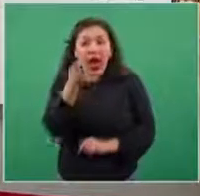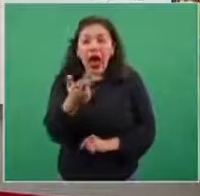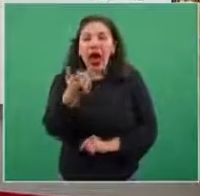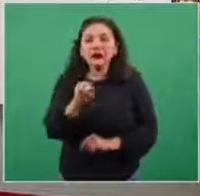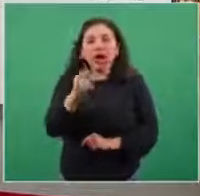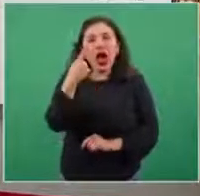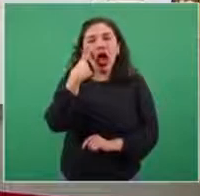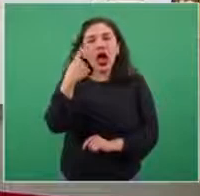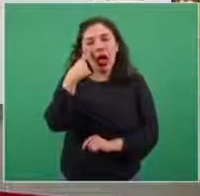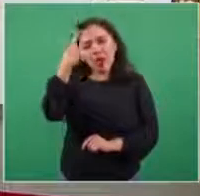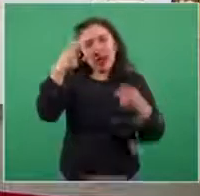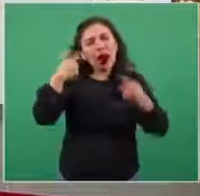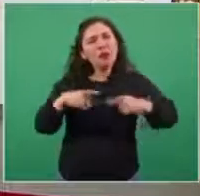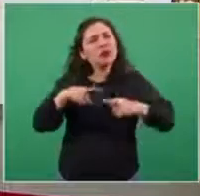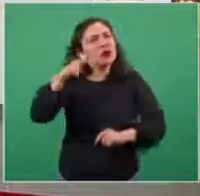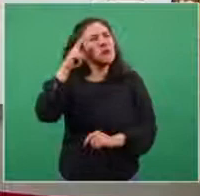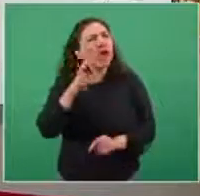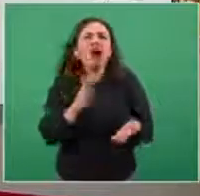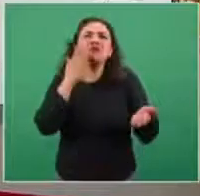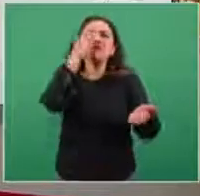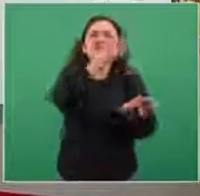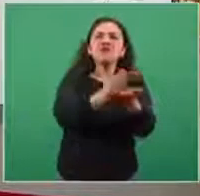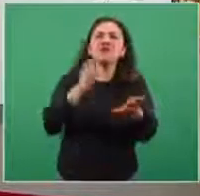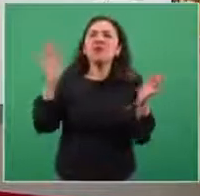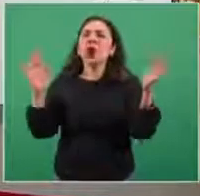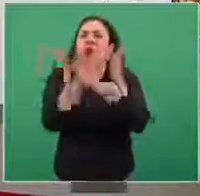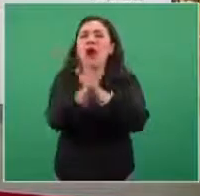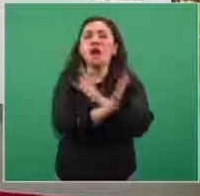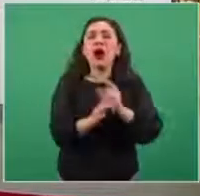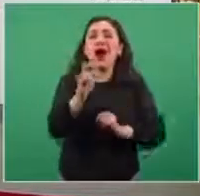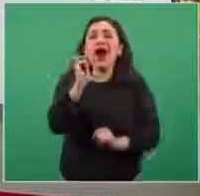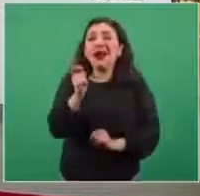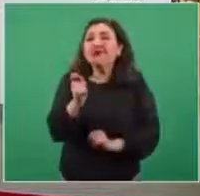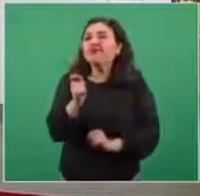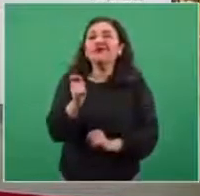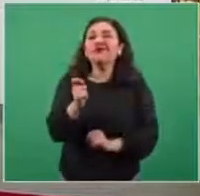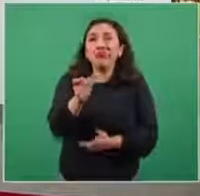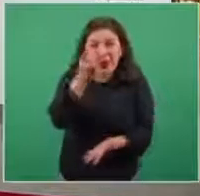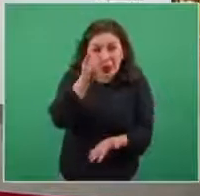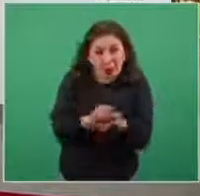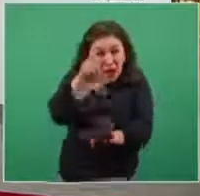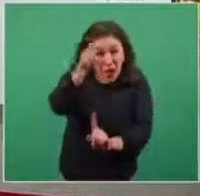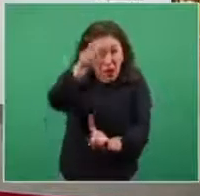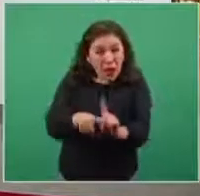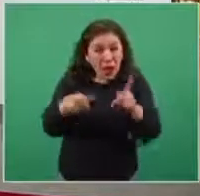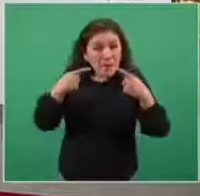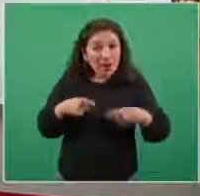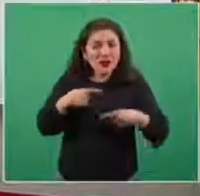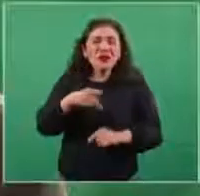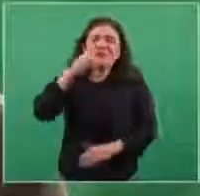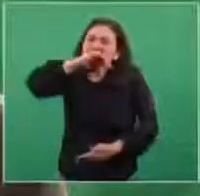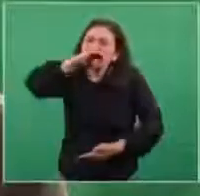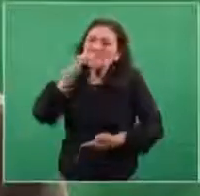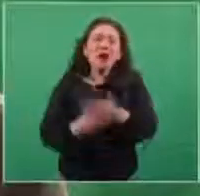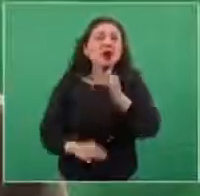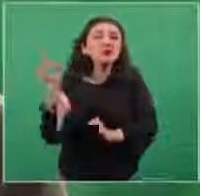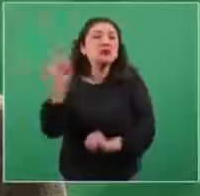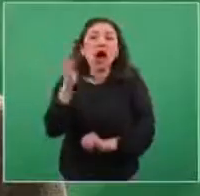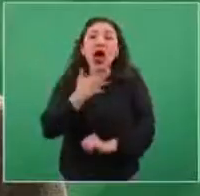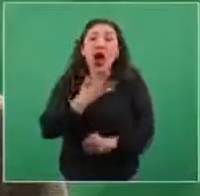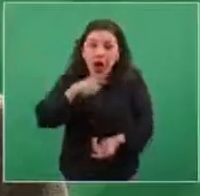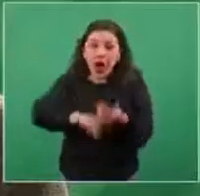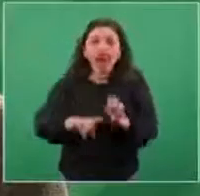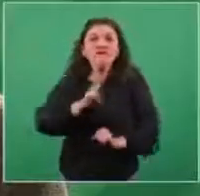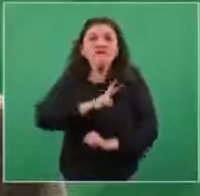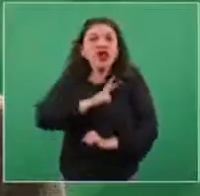habitual de las personas viajeras, lo que lleva es a una bajísima probabilidad de detección, aun cuando estuviera presente el virus.